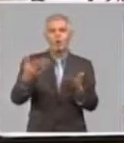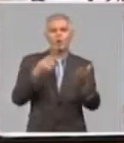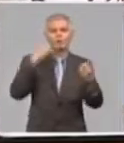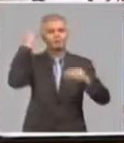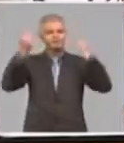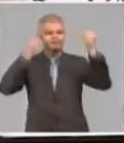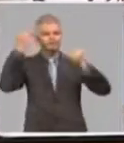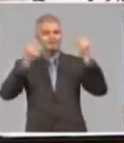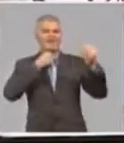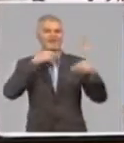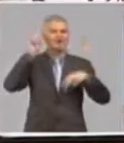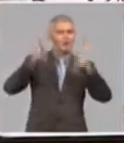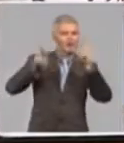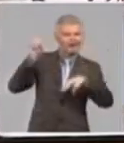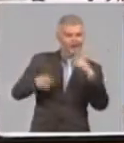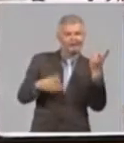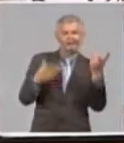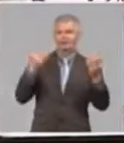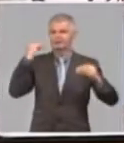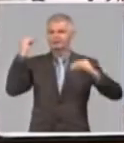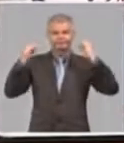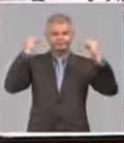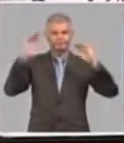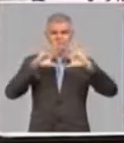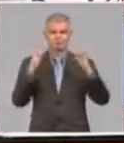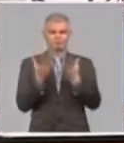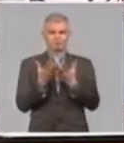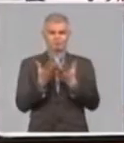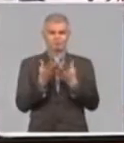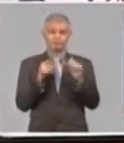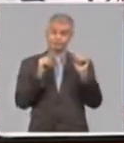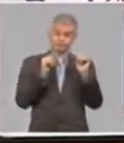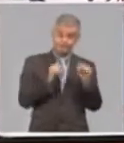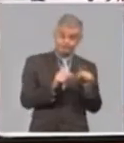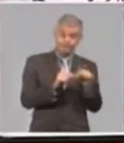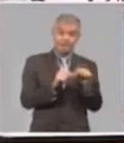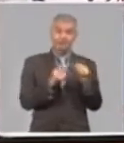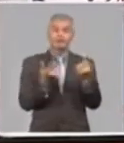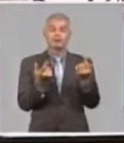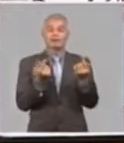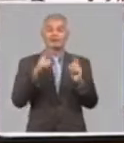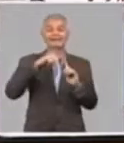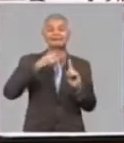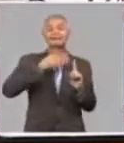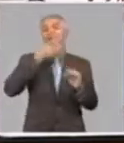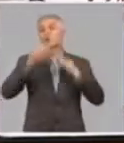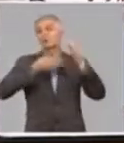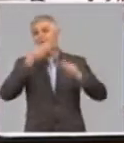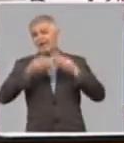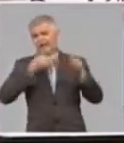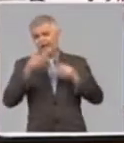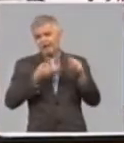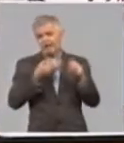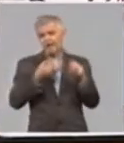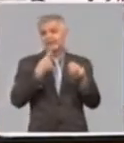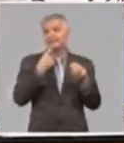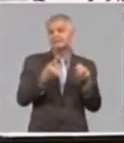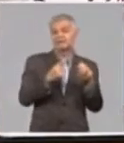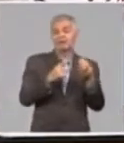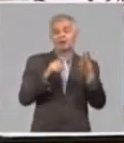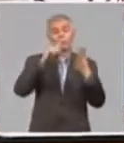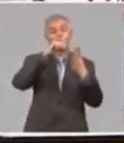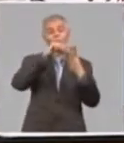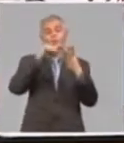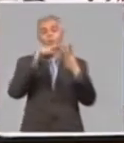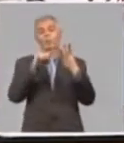análisis. Y en ese sentido, bueno, pues la teoría acerca del tema plantea cuatro tipos de